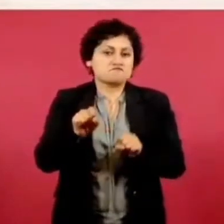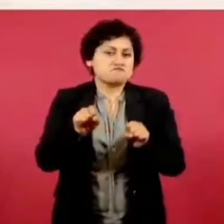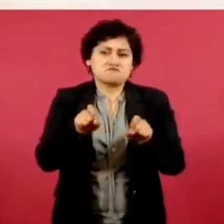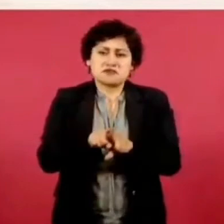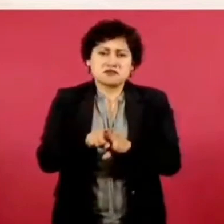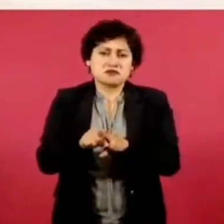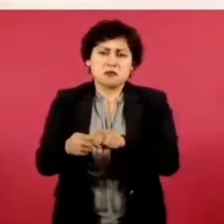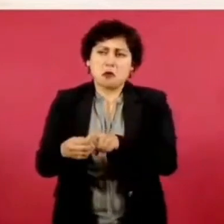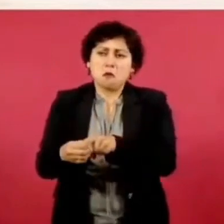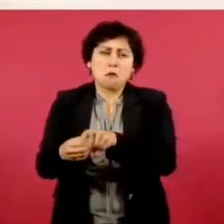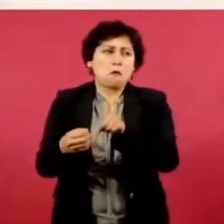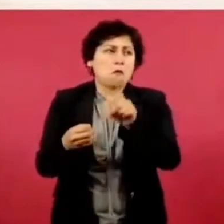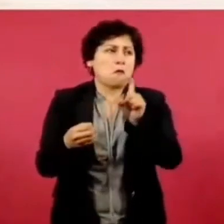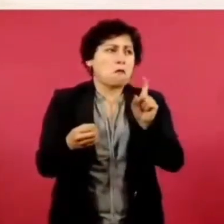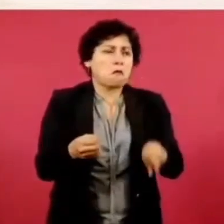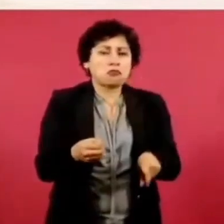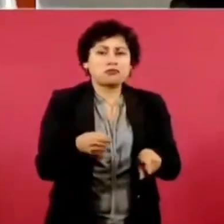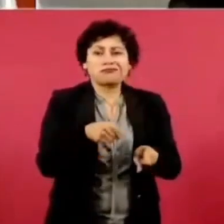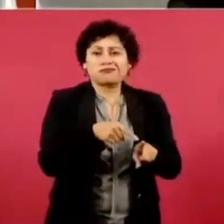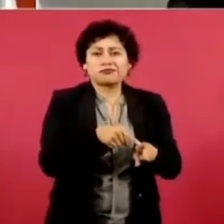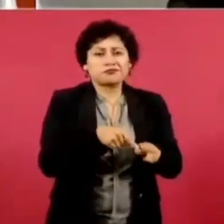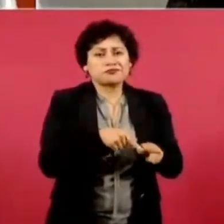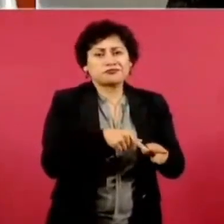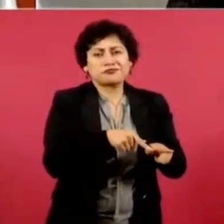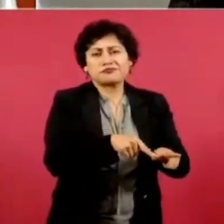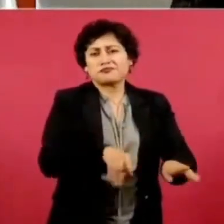Pero bueno, ese es otro asunto.